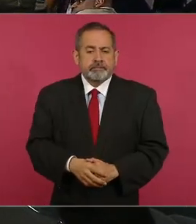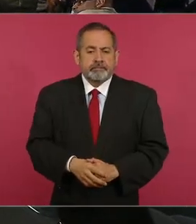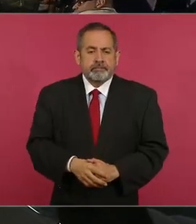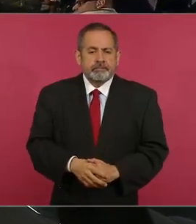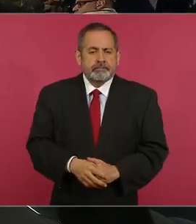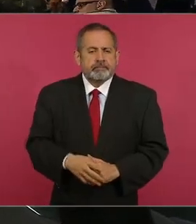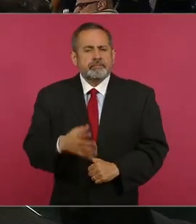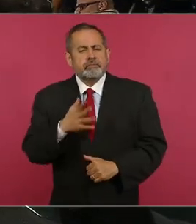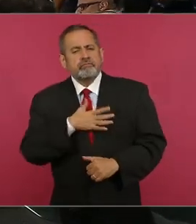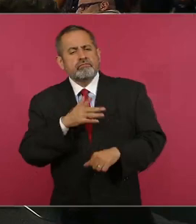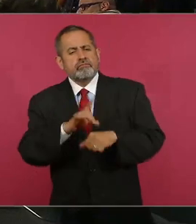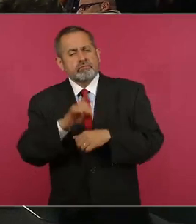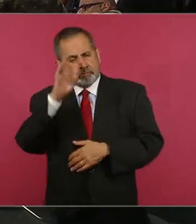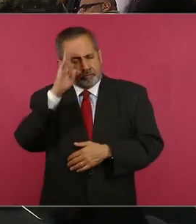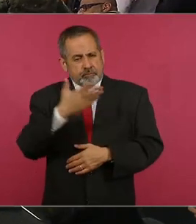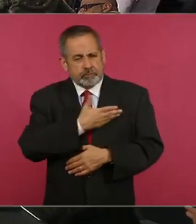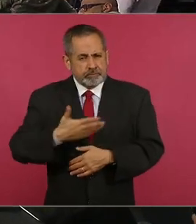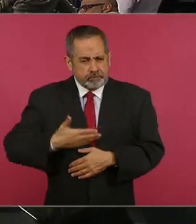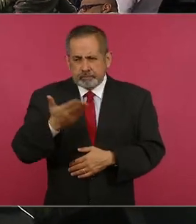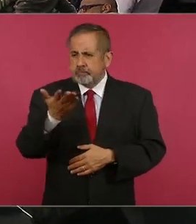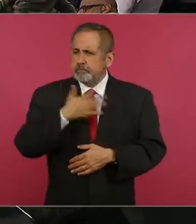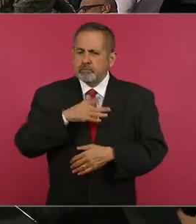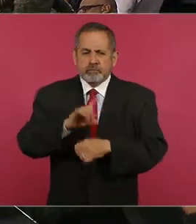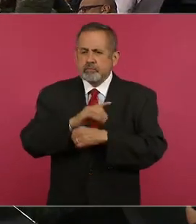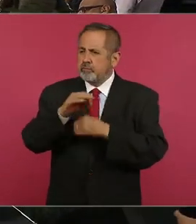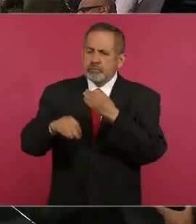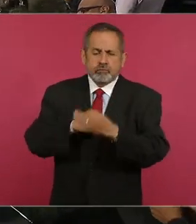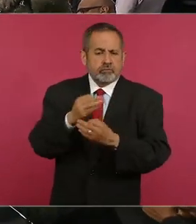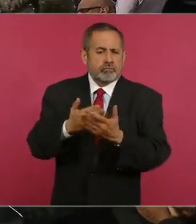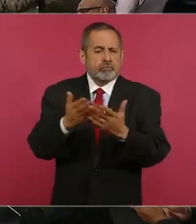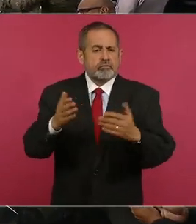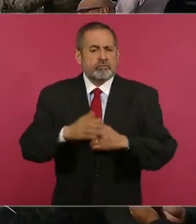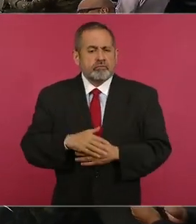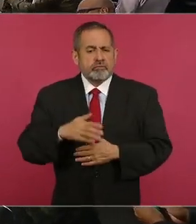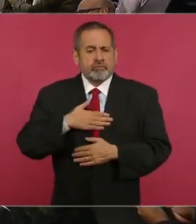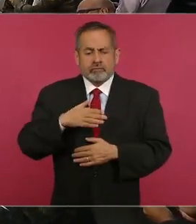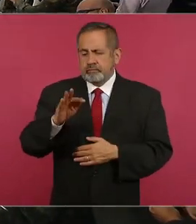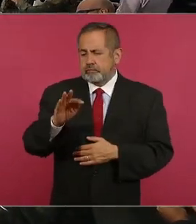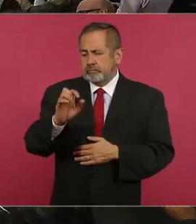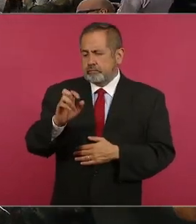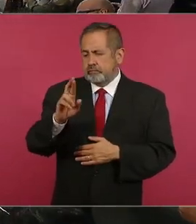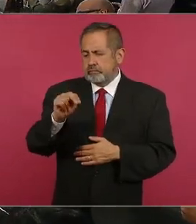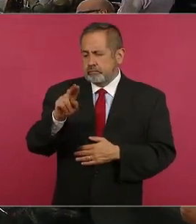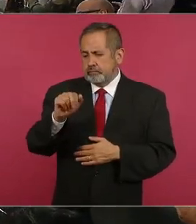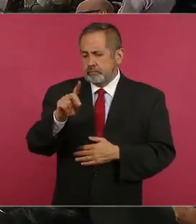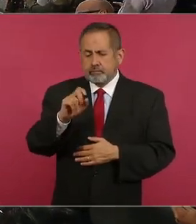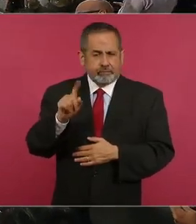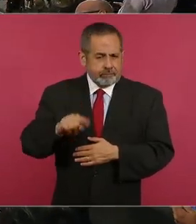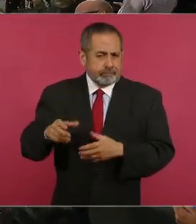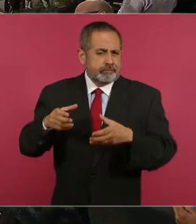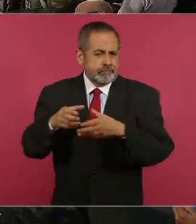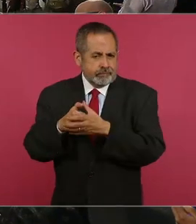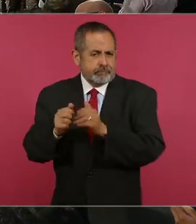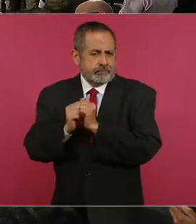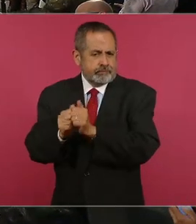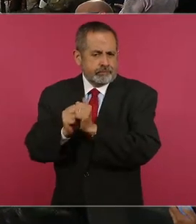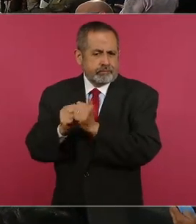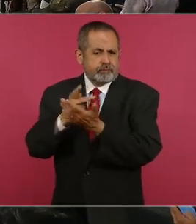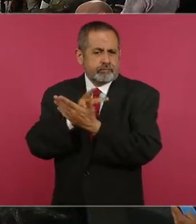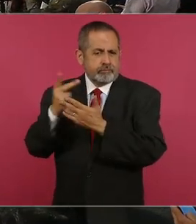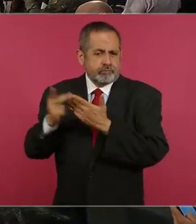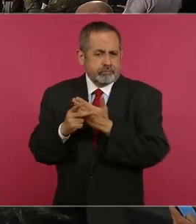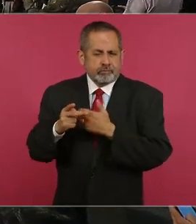Buenos días, señor presidente. Buenos días a todos los presentes. Seriedad Fernández de Noticias del Movimiento Conciencia y colaboradora del programa